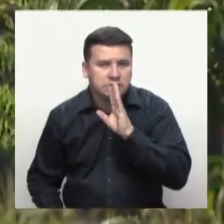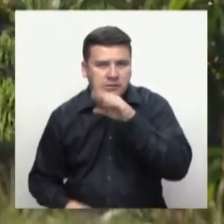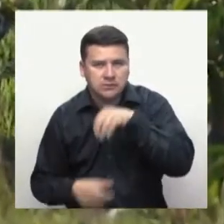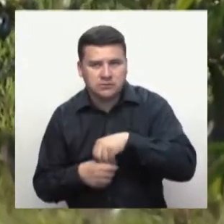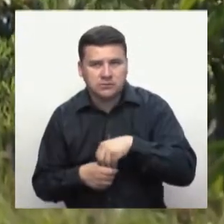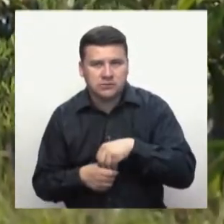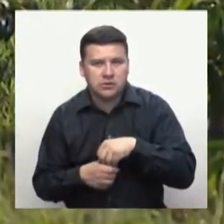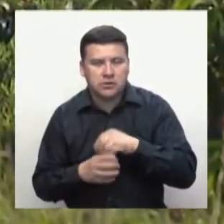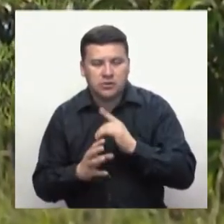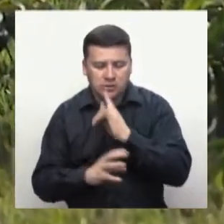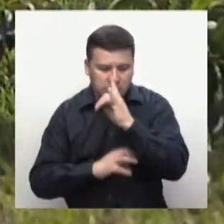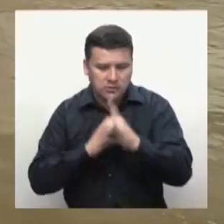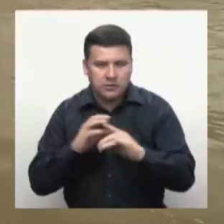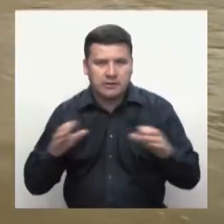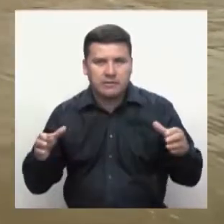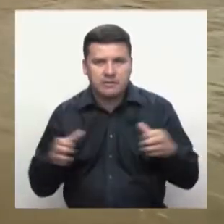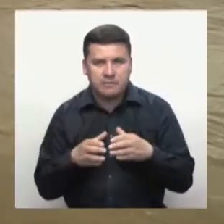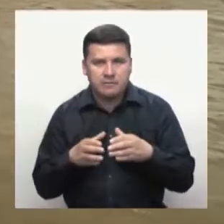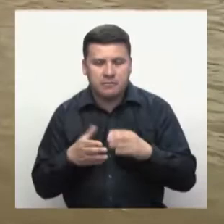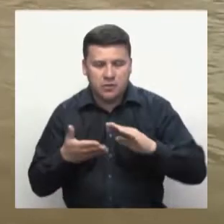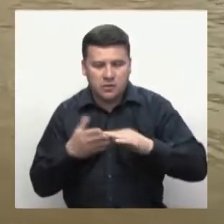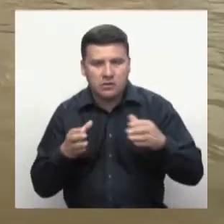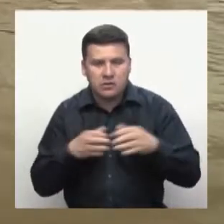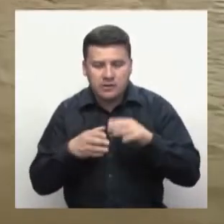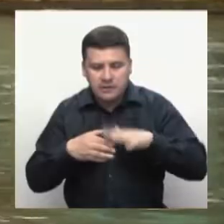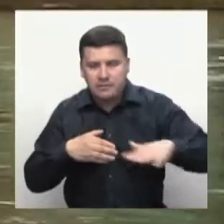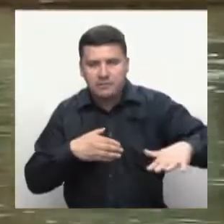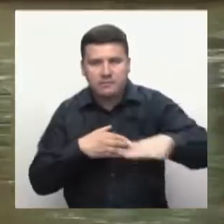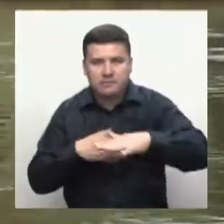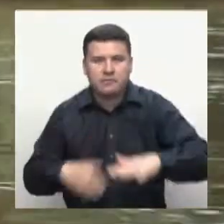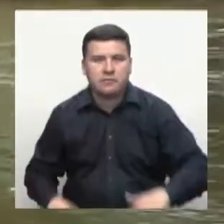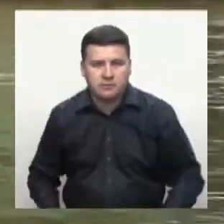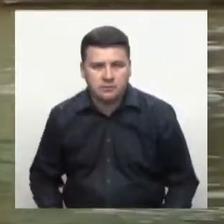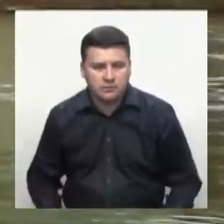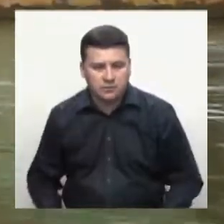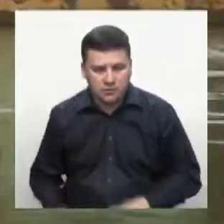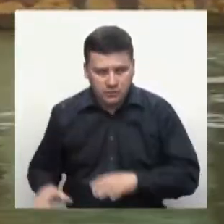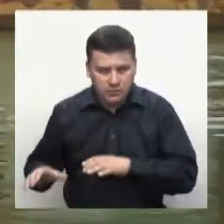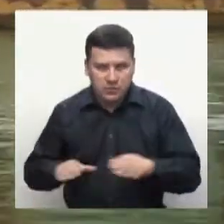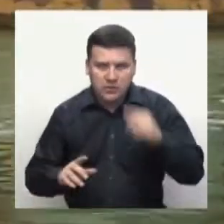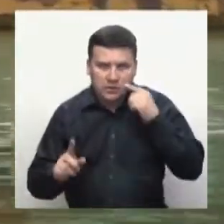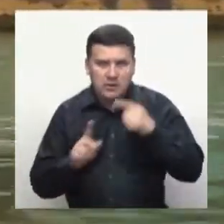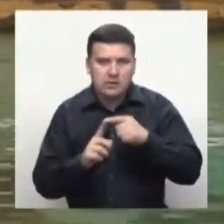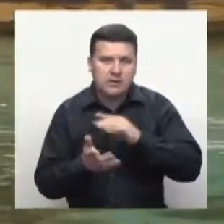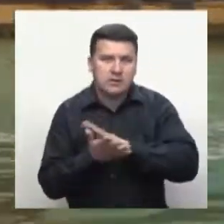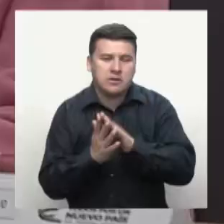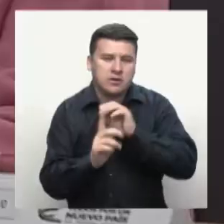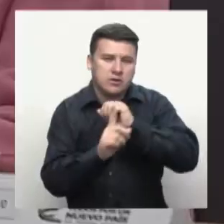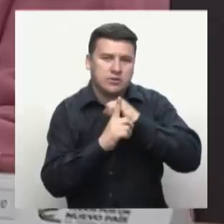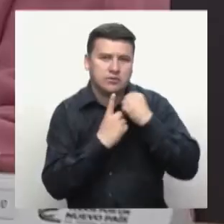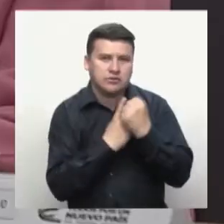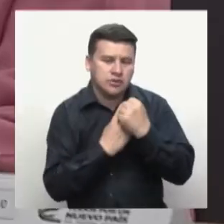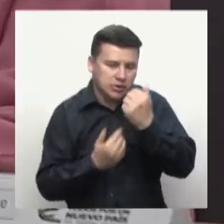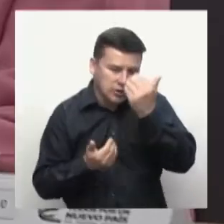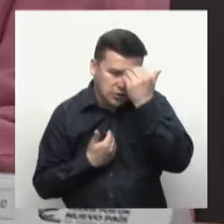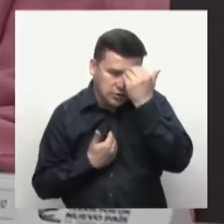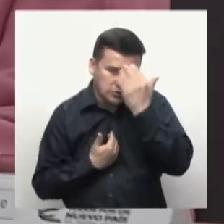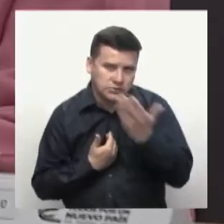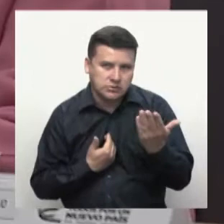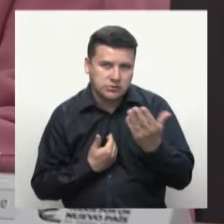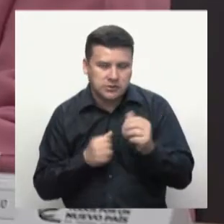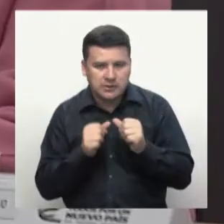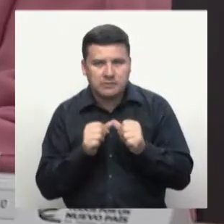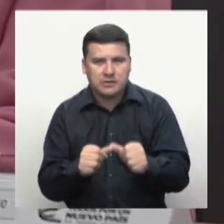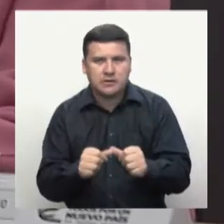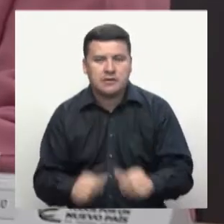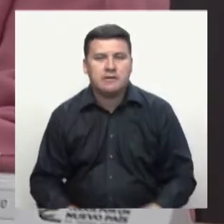de paz social conscientes y permanentes. Un acompañamiento a los entes territoriales, a las